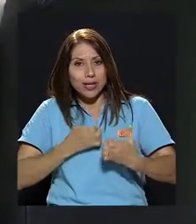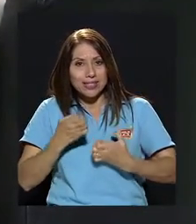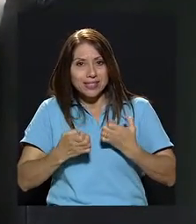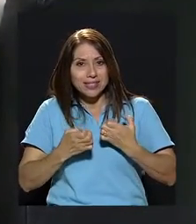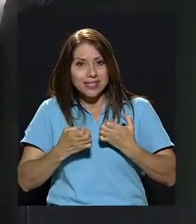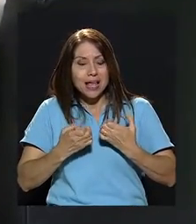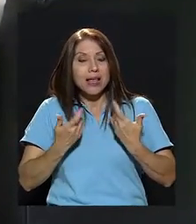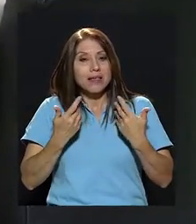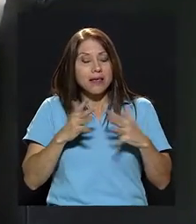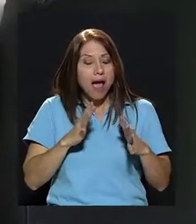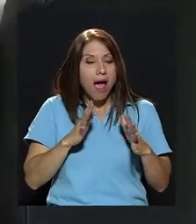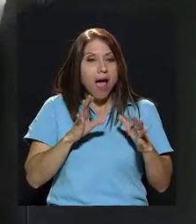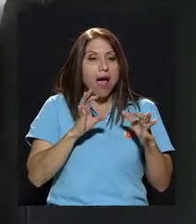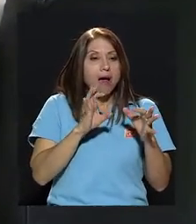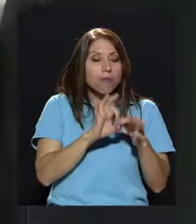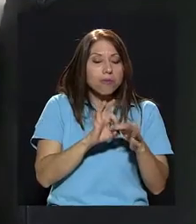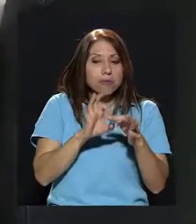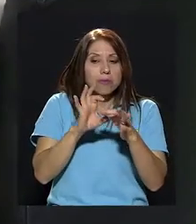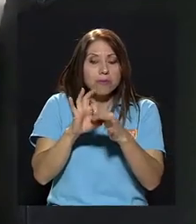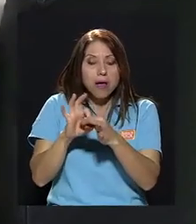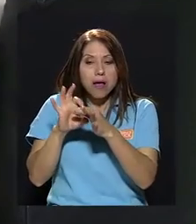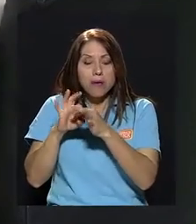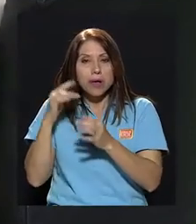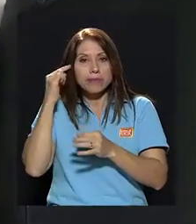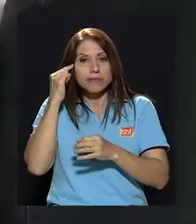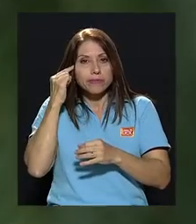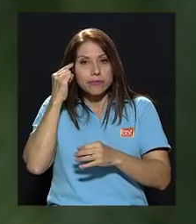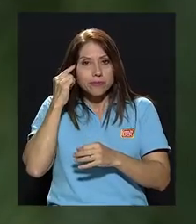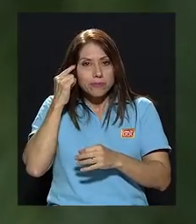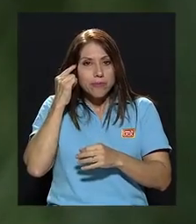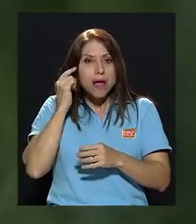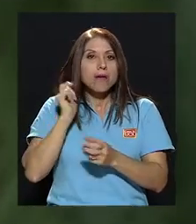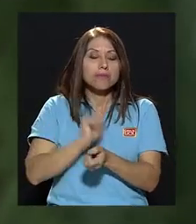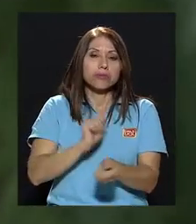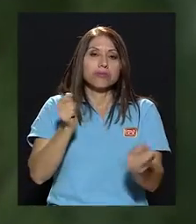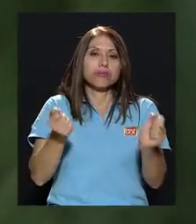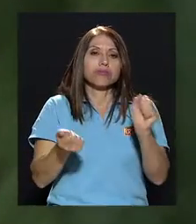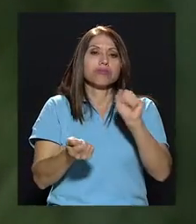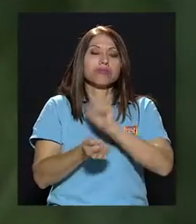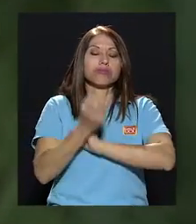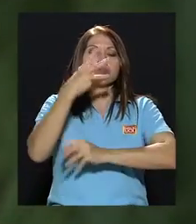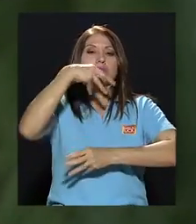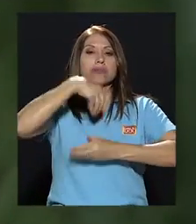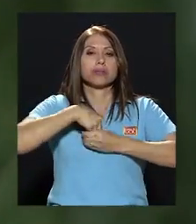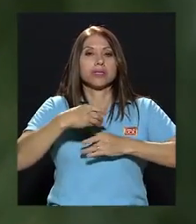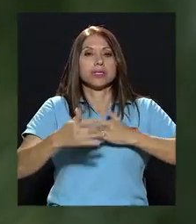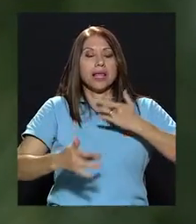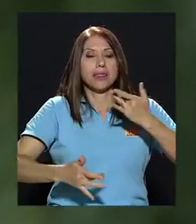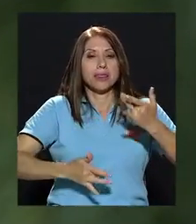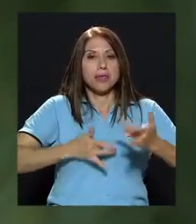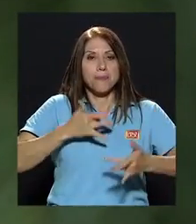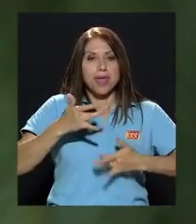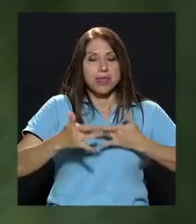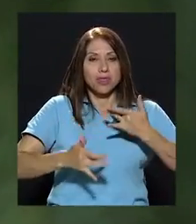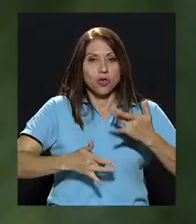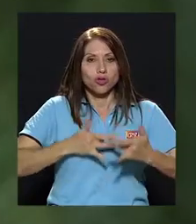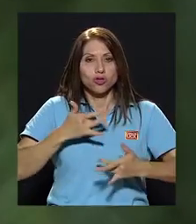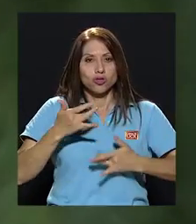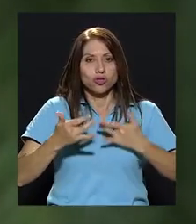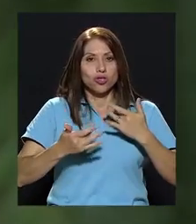relacionando y razonando, se van a convertir en sentimientos y